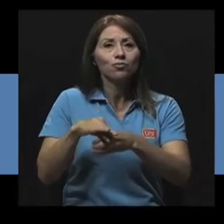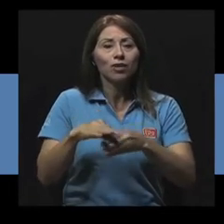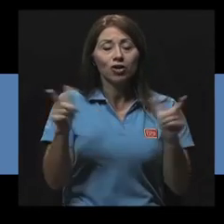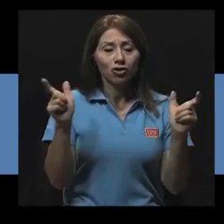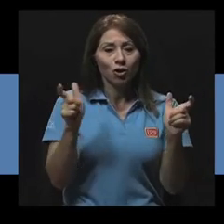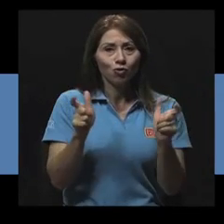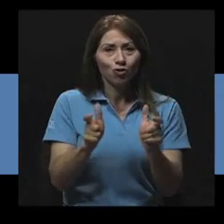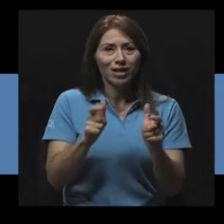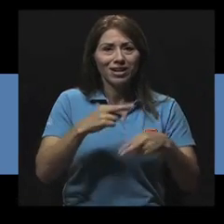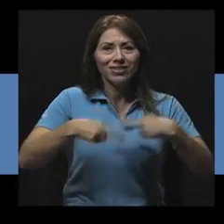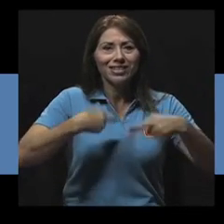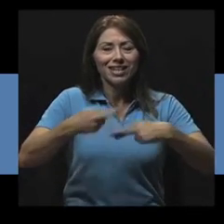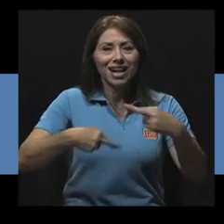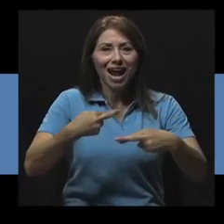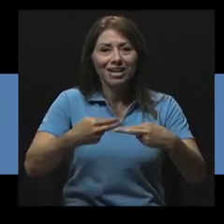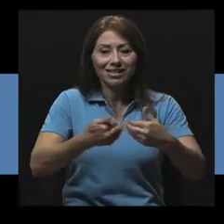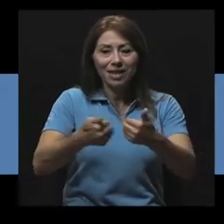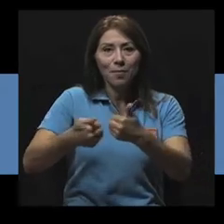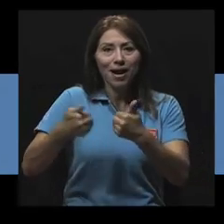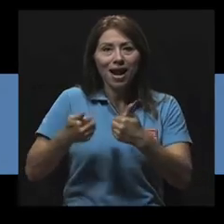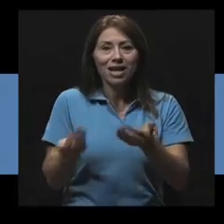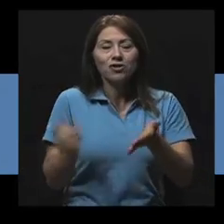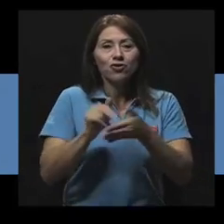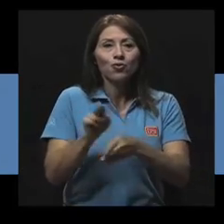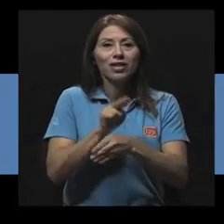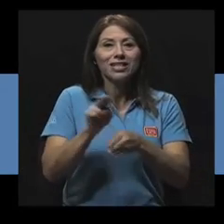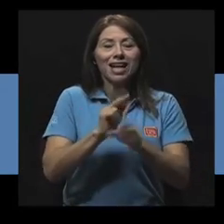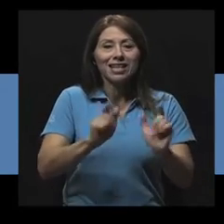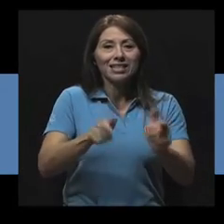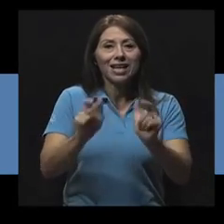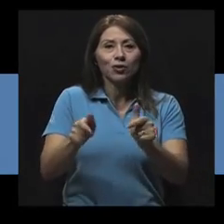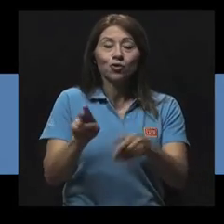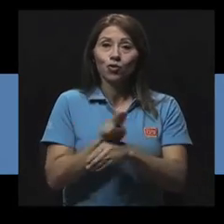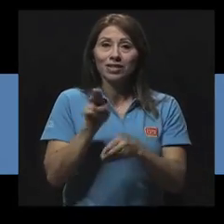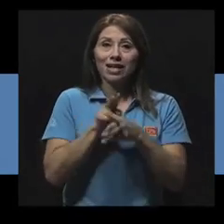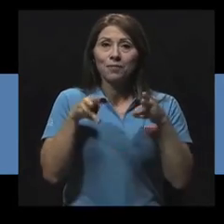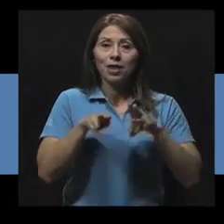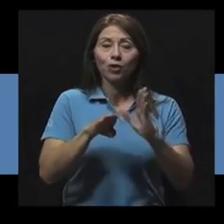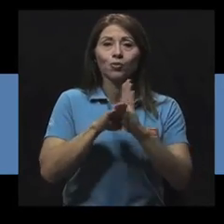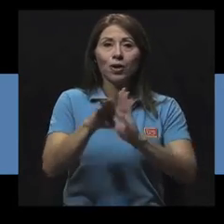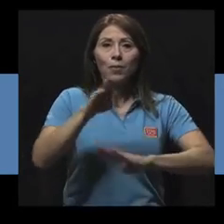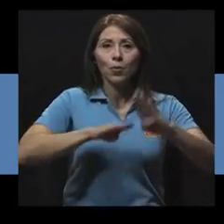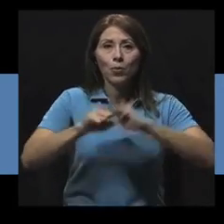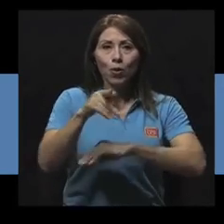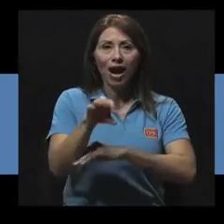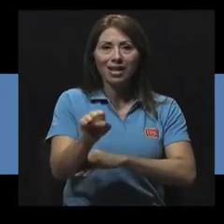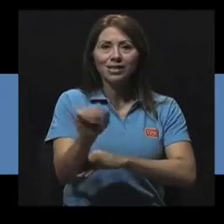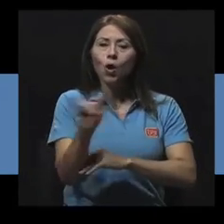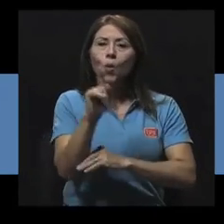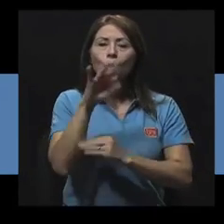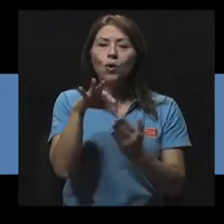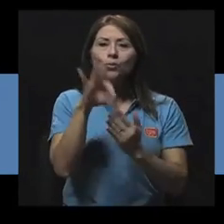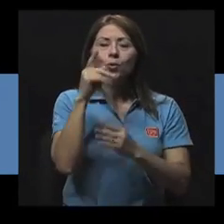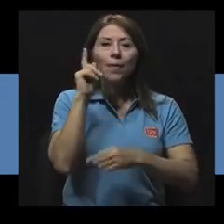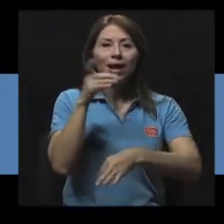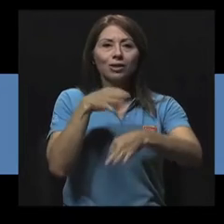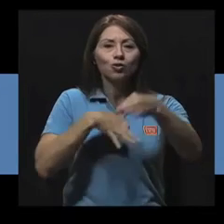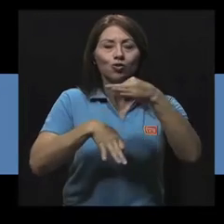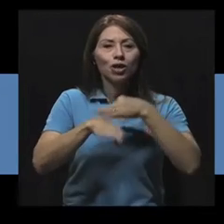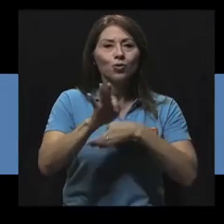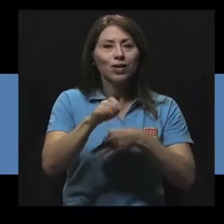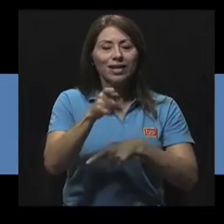reciclar y reutilizar desechos, y utilizar métodos como la producción de biogás, como alternativa para sustituir la